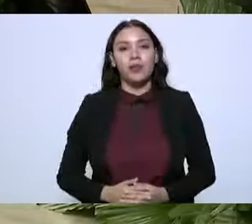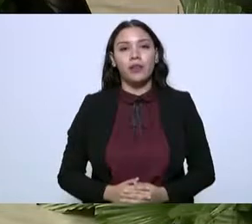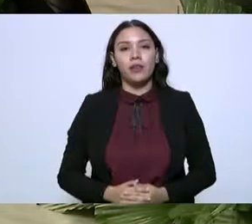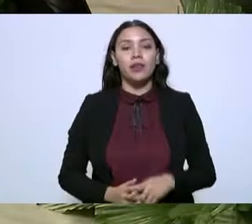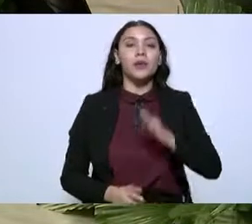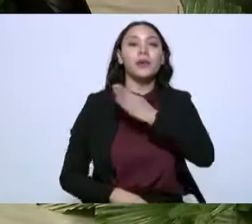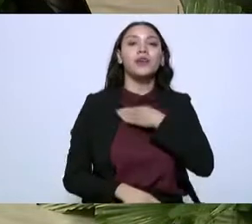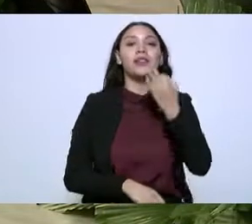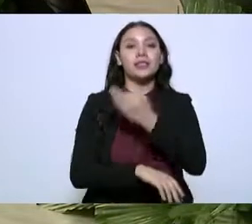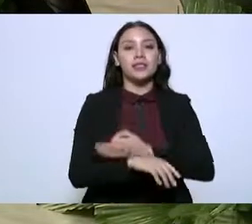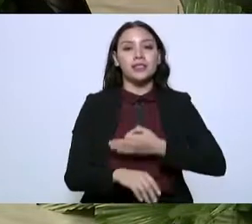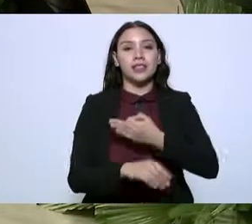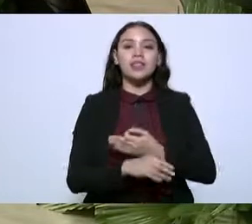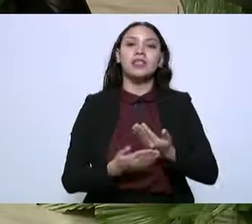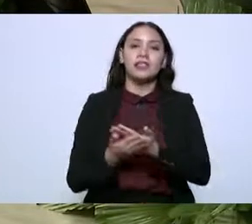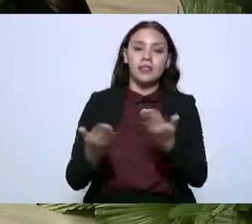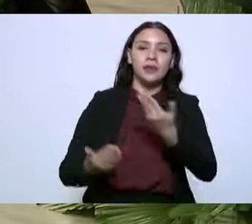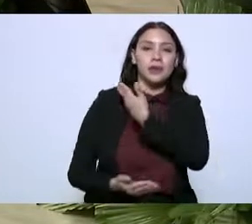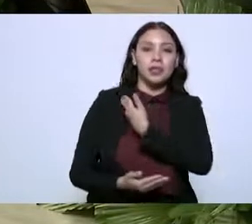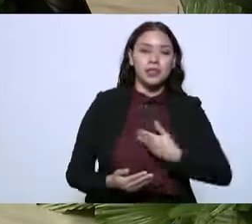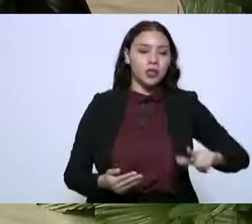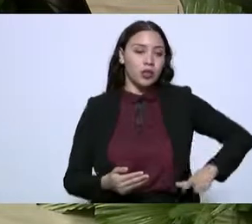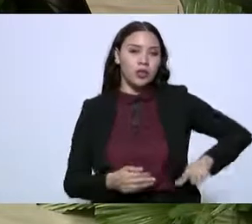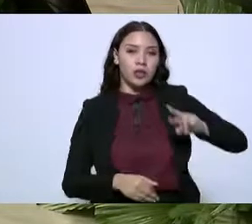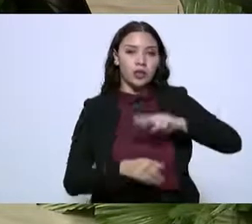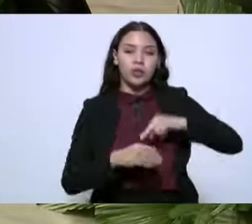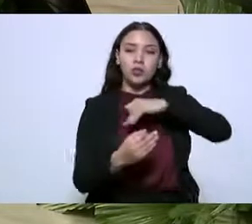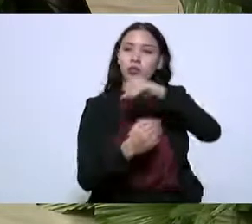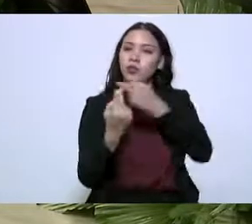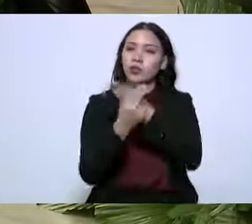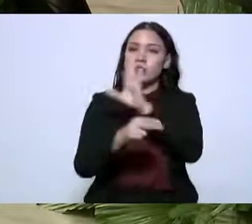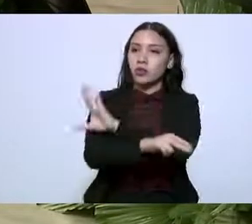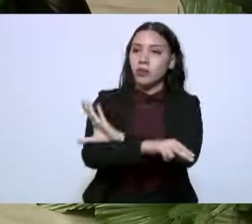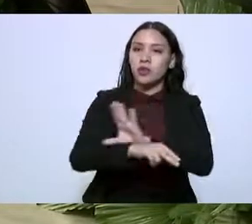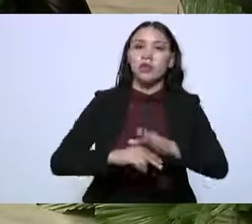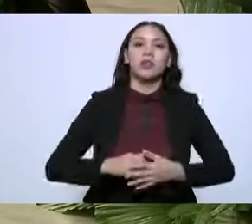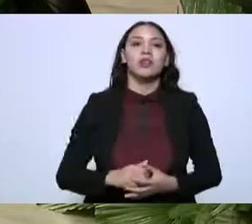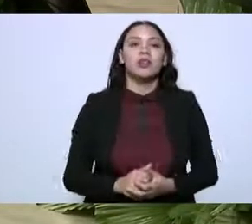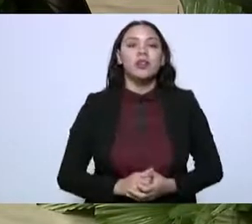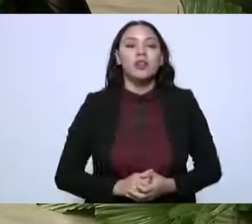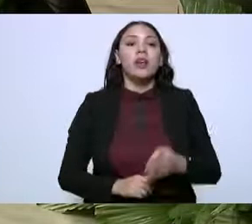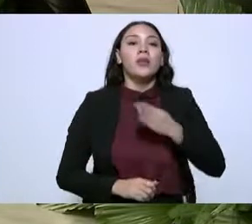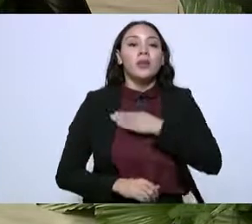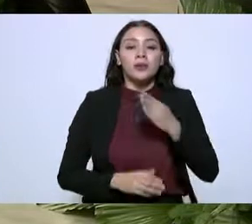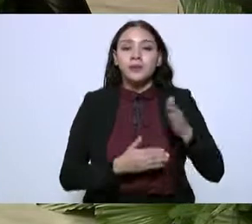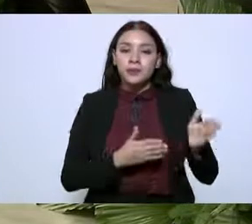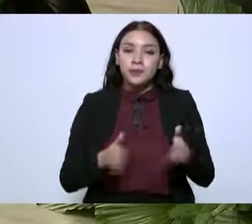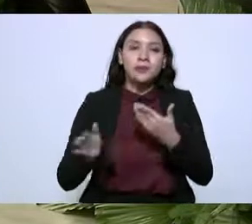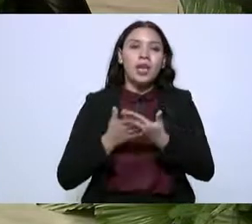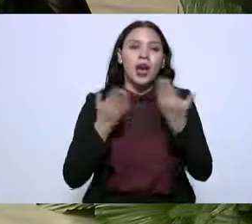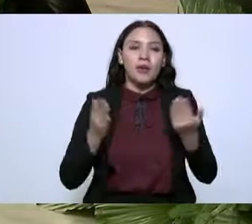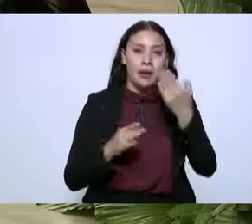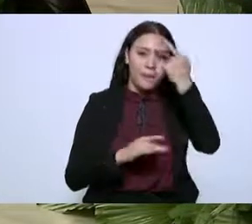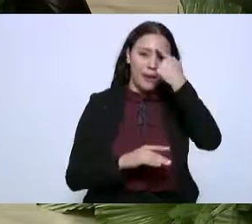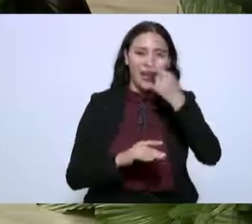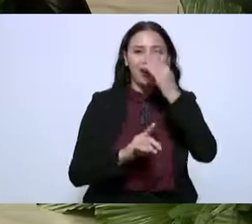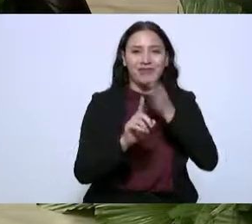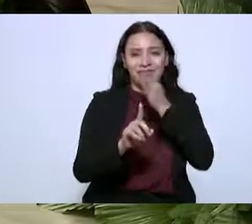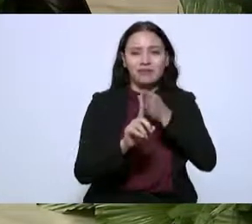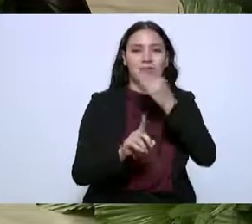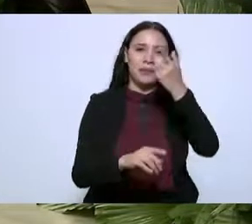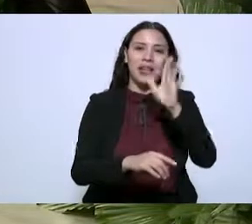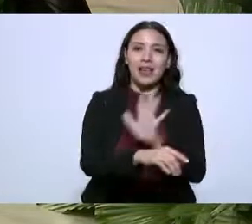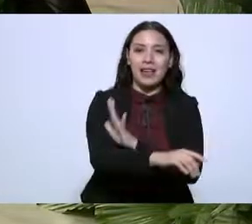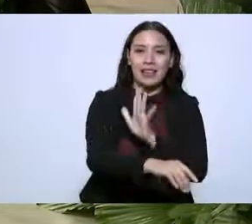Buenas tardes, señor presidente, gobernador, compañeros. Bueno, en materia de electricidad,